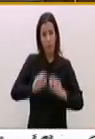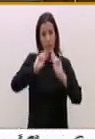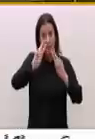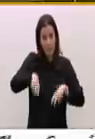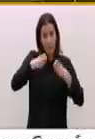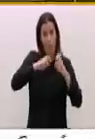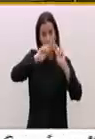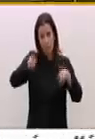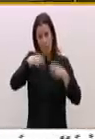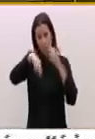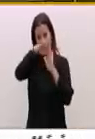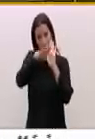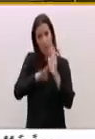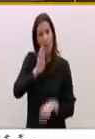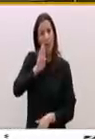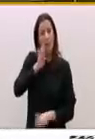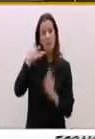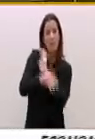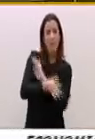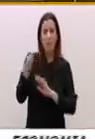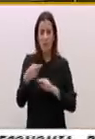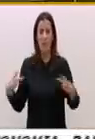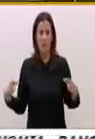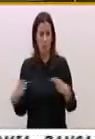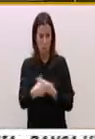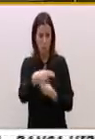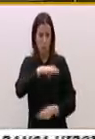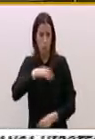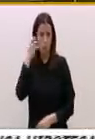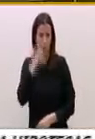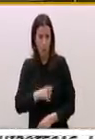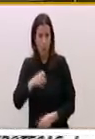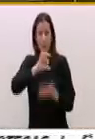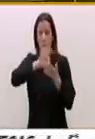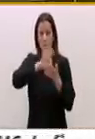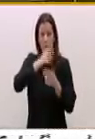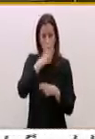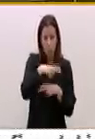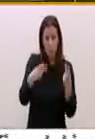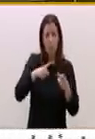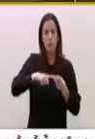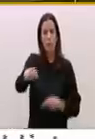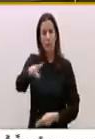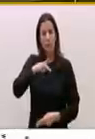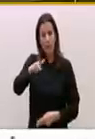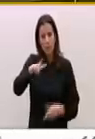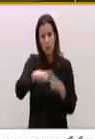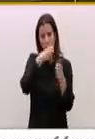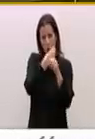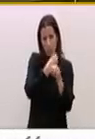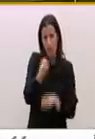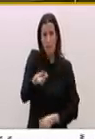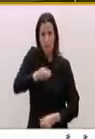aludido han supuesto recortes, señor Rajoy, de servicios públicos, de derechos sociolaborales, de salarios, de